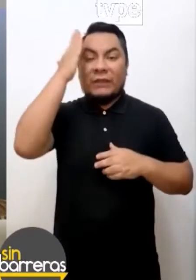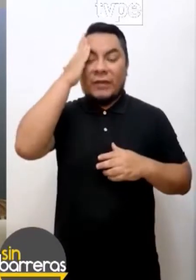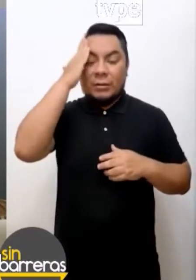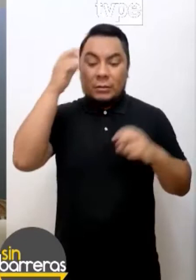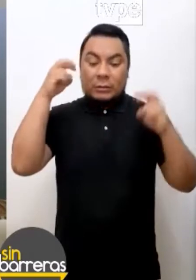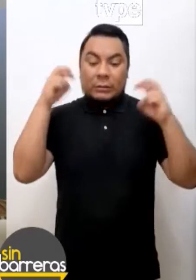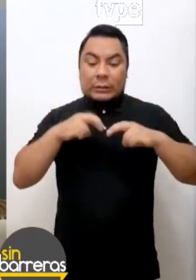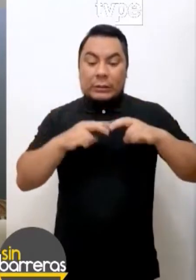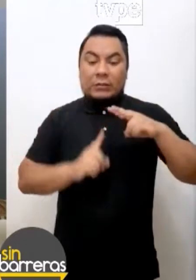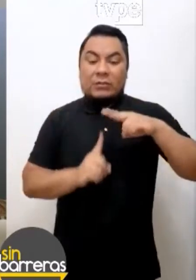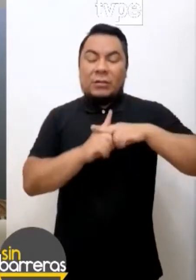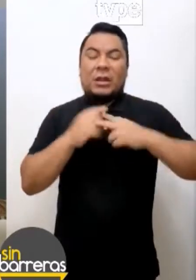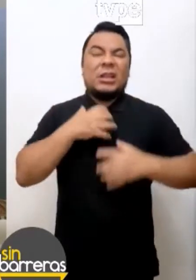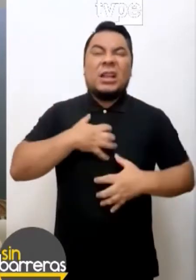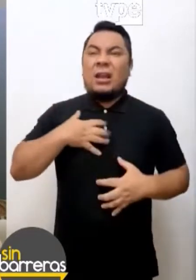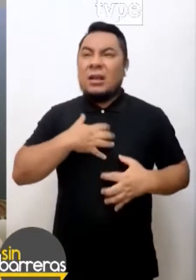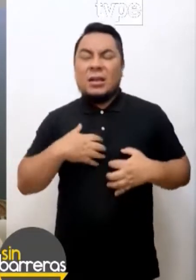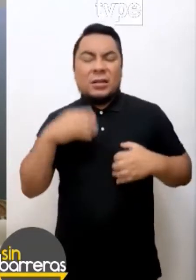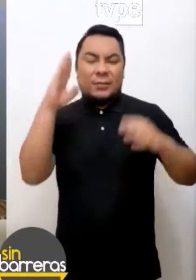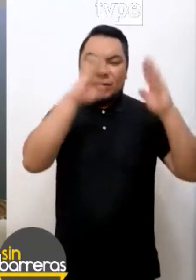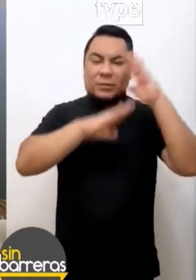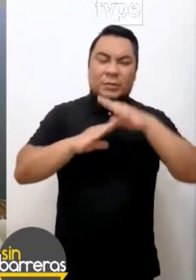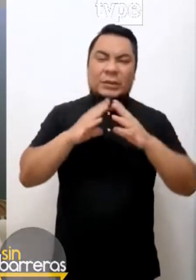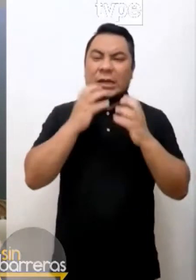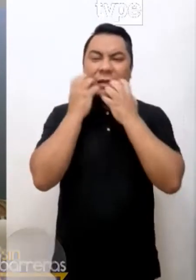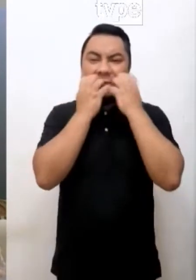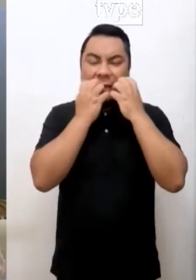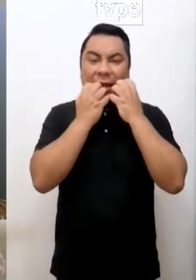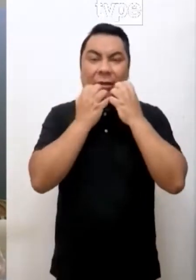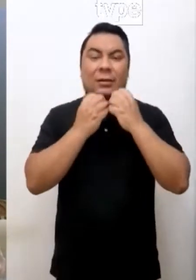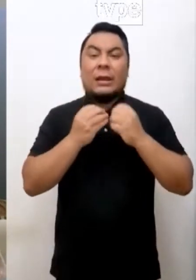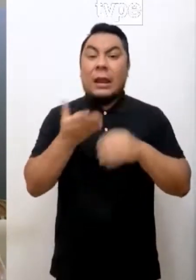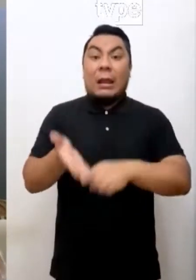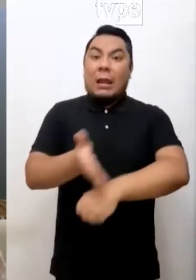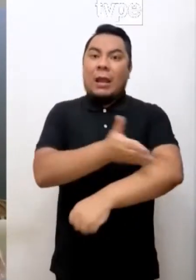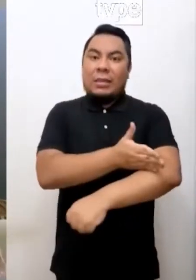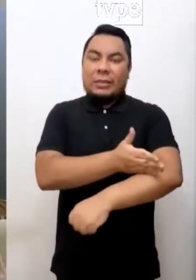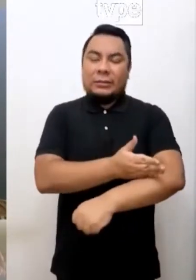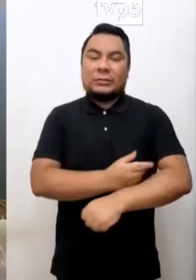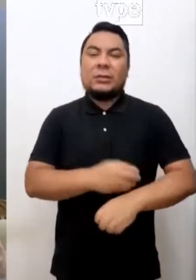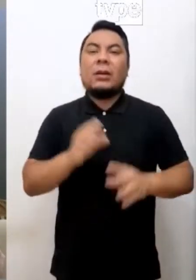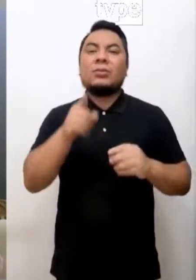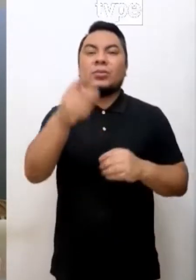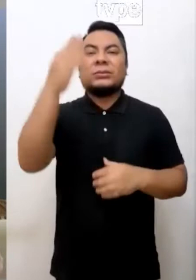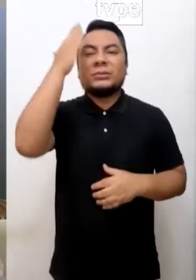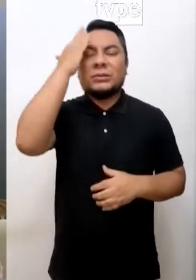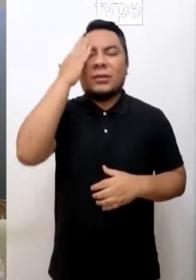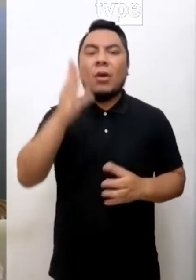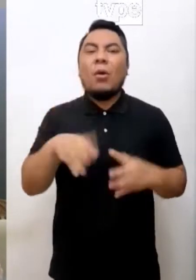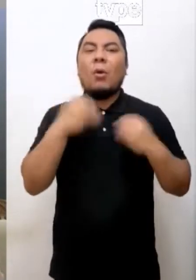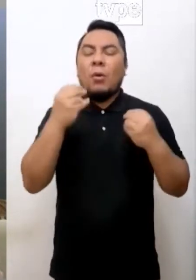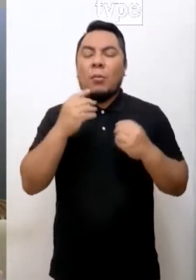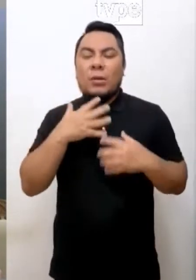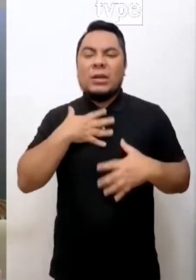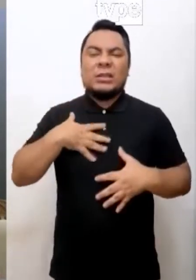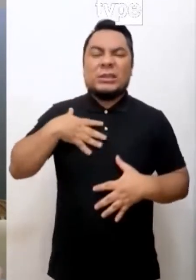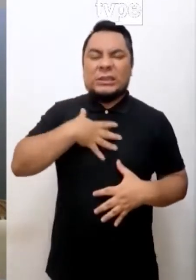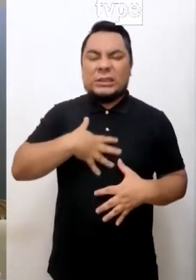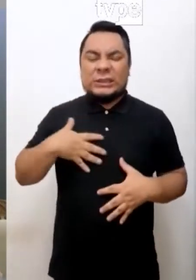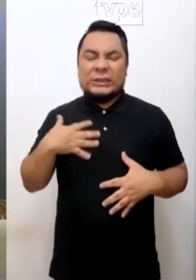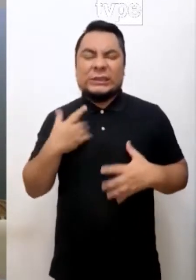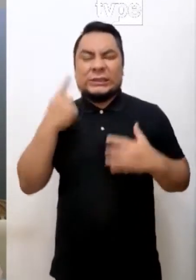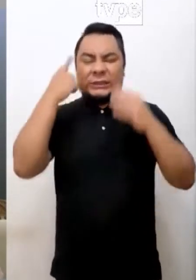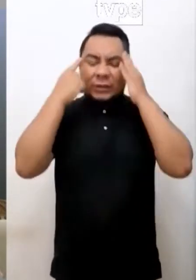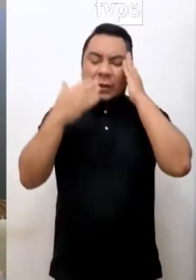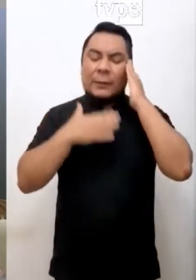algún síntoma de ansiedad. ¿Qué quiere decir esto? Que yo tengo que aprender cómo me visita la ansiedad. Es decir, cómo